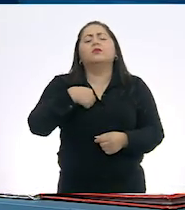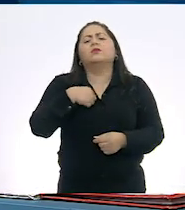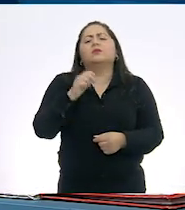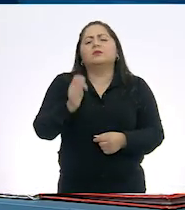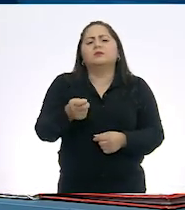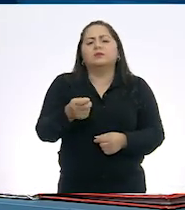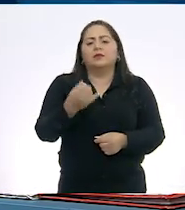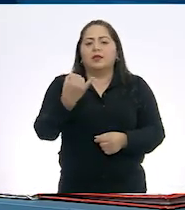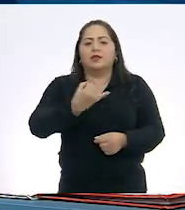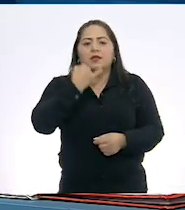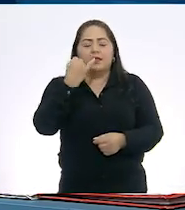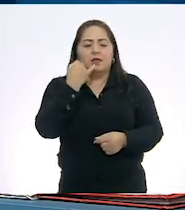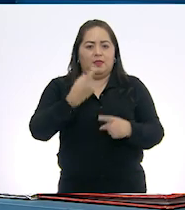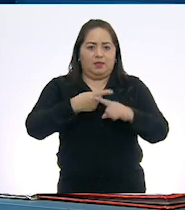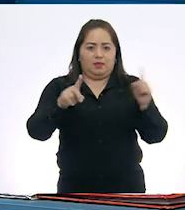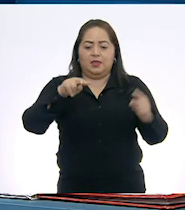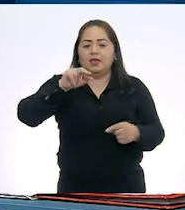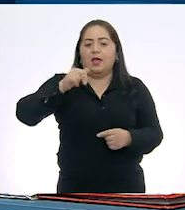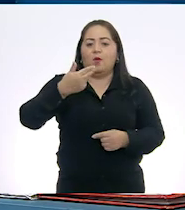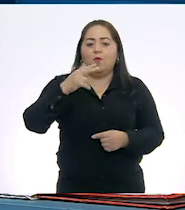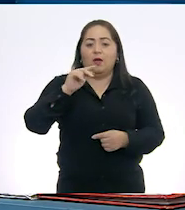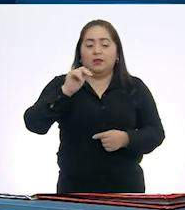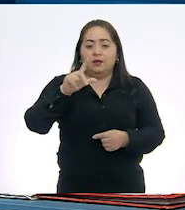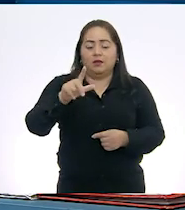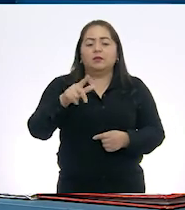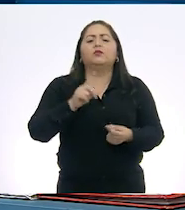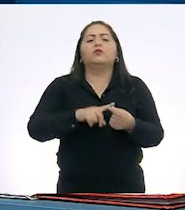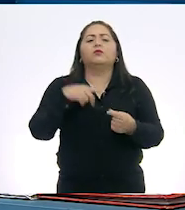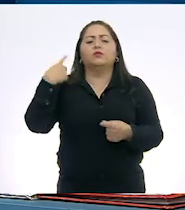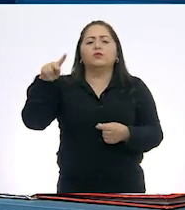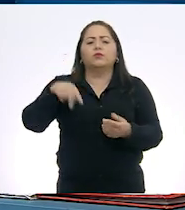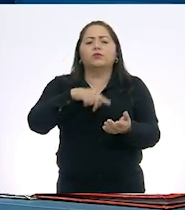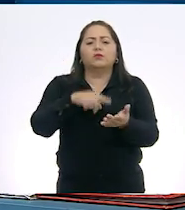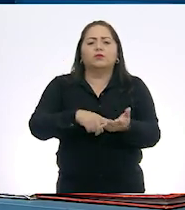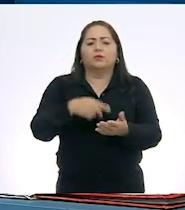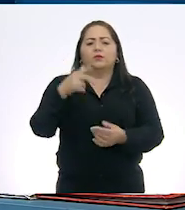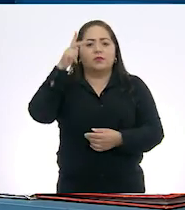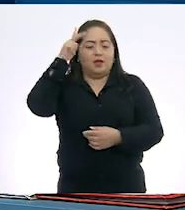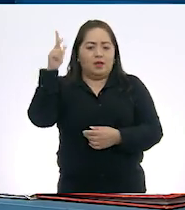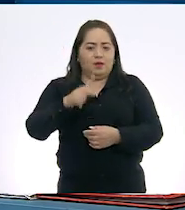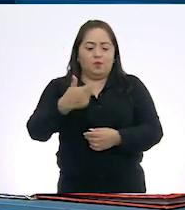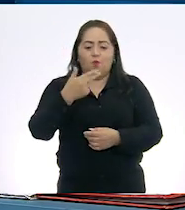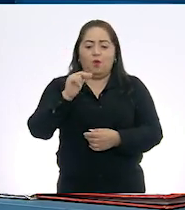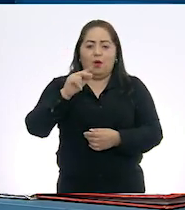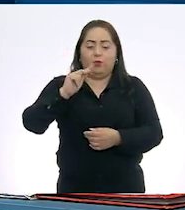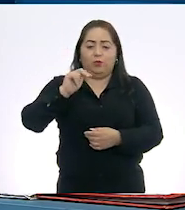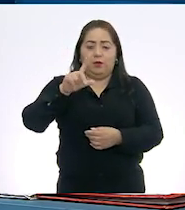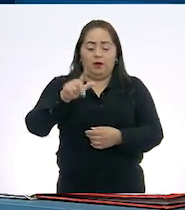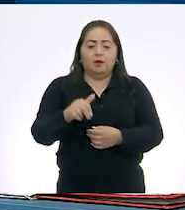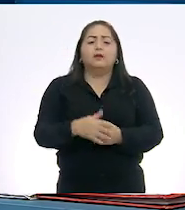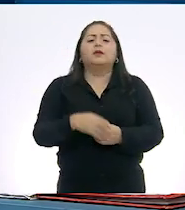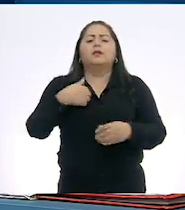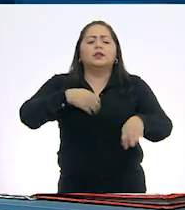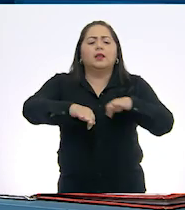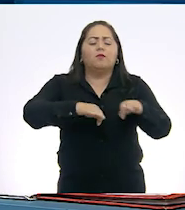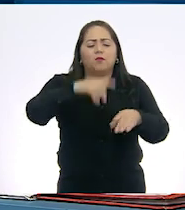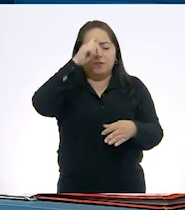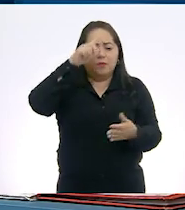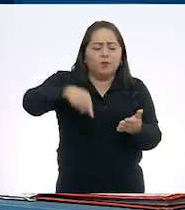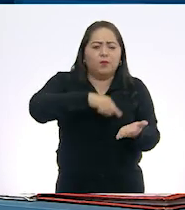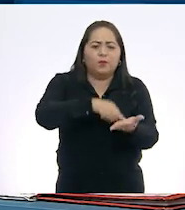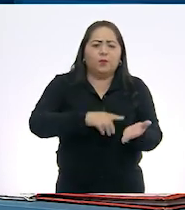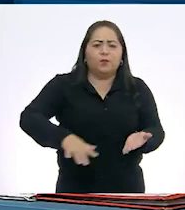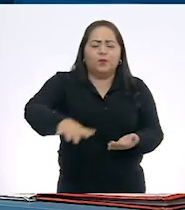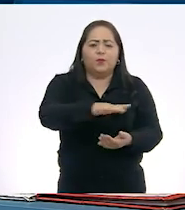Soy hablante de la lengua náhuatl, les hablo en la lengua náhuatl. Y soy originario de Tamoyón I, Huautla, Hidalgo. Y trabajo para la zona 02